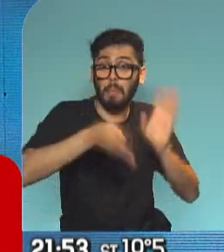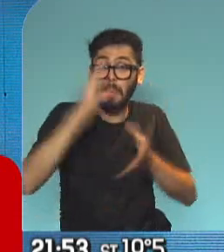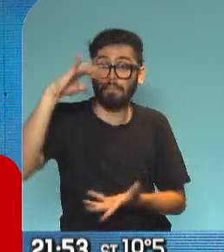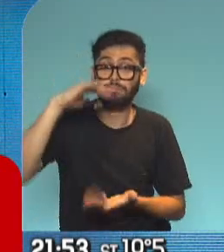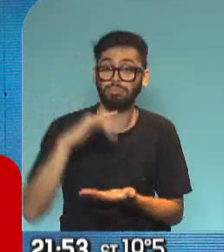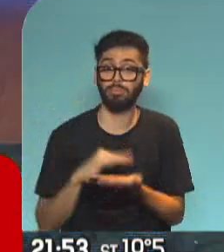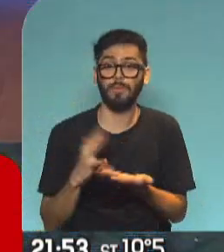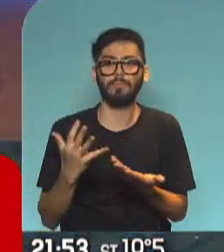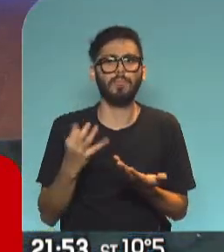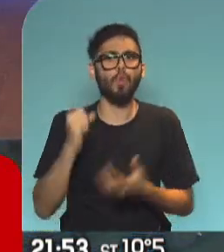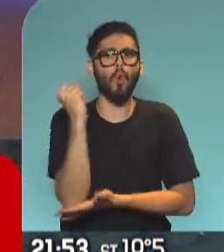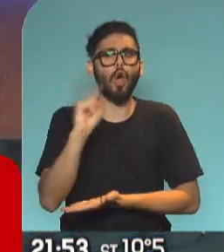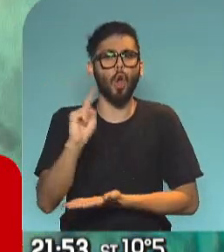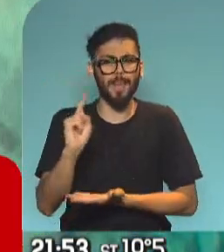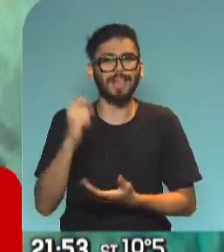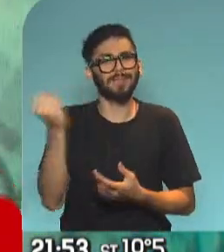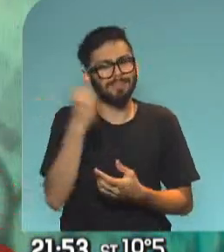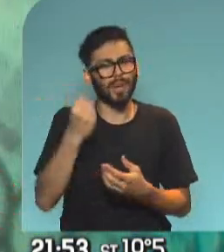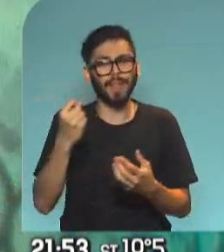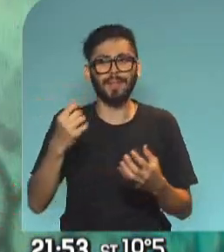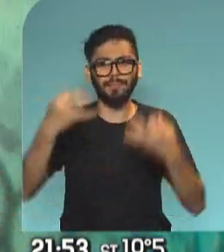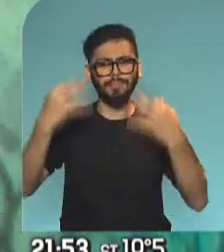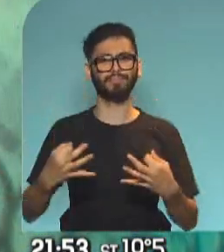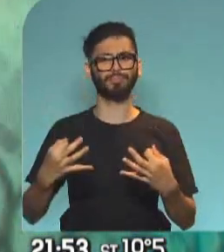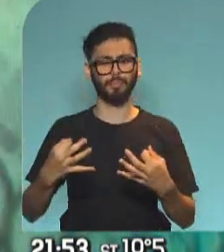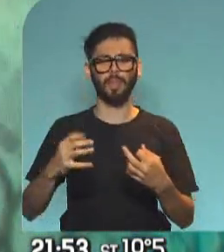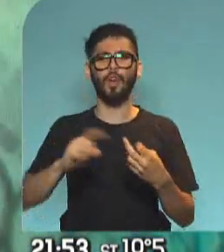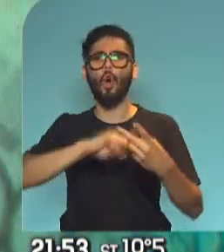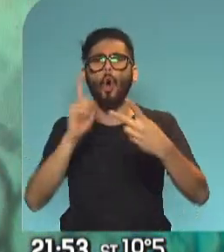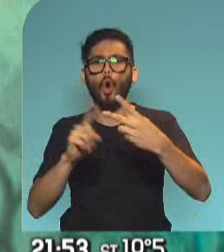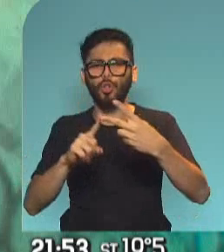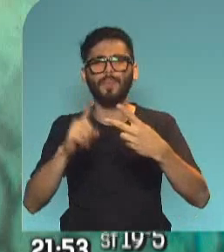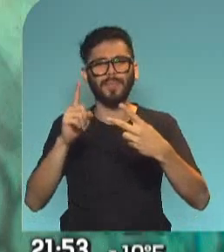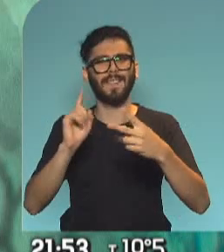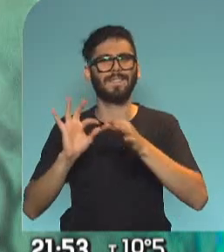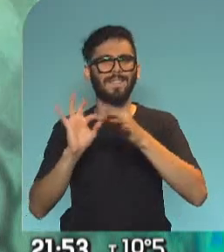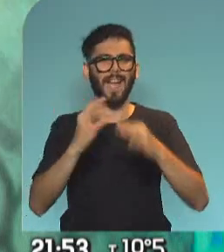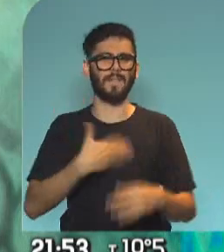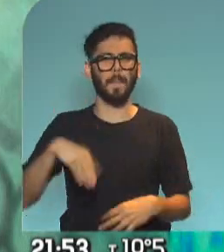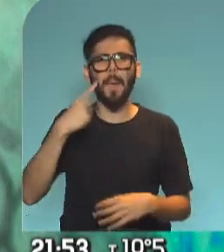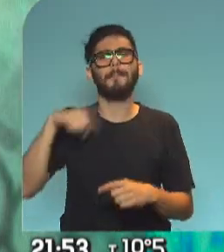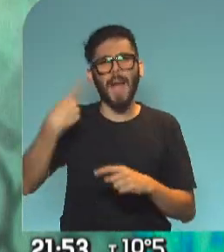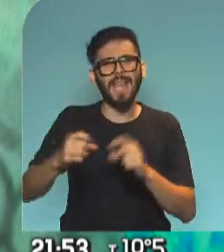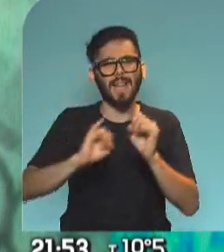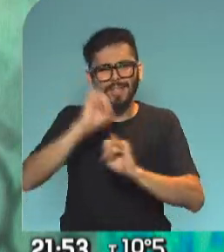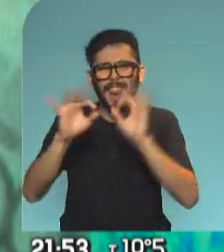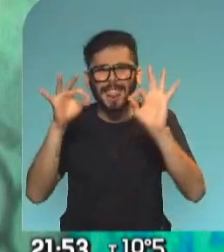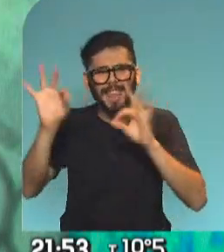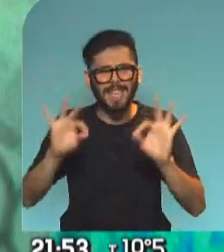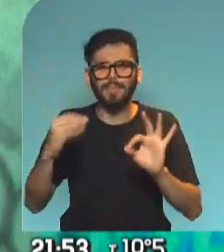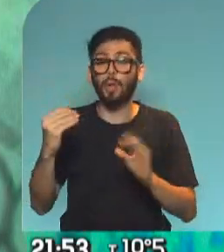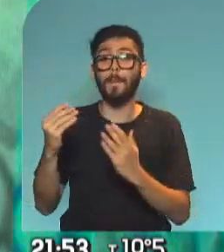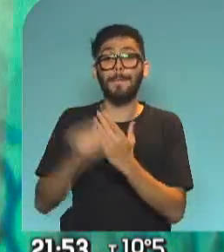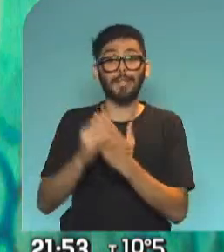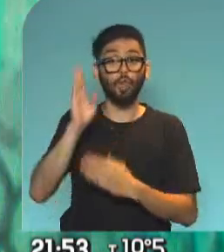Tenés una más en dos líneas. Claro, y bueno, y lo último también vinculado al Fondo Monetario Internacional, esto lo vamos a contar con mayor detalle mañana, igualmente porque el Ministro de